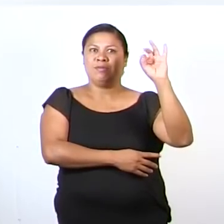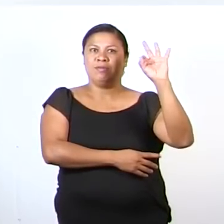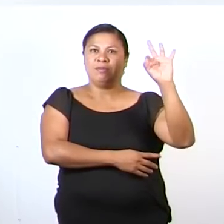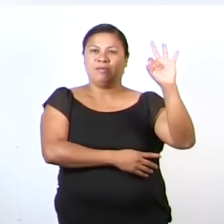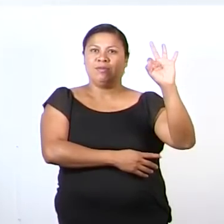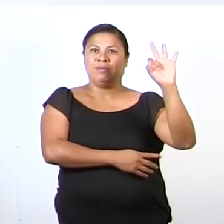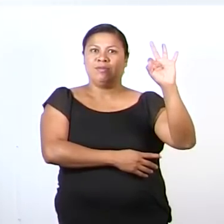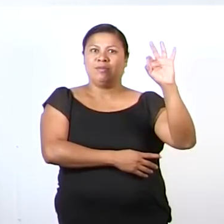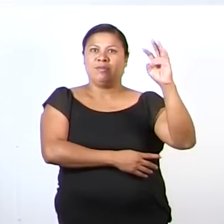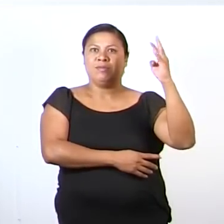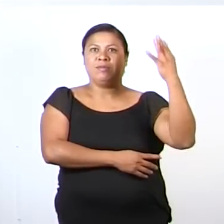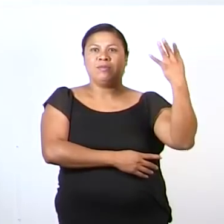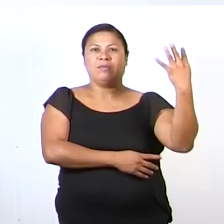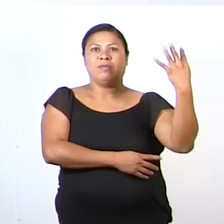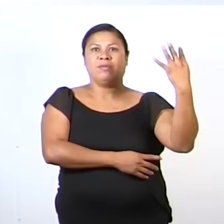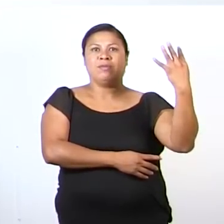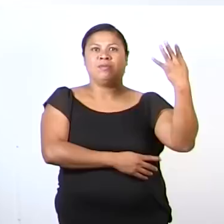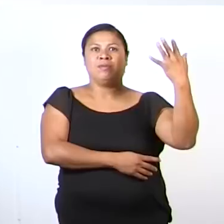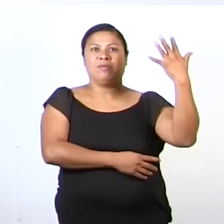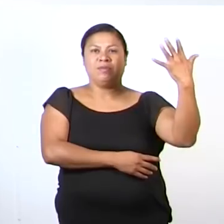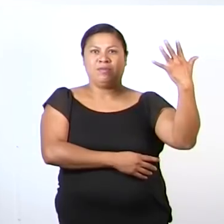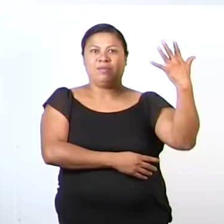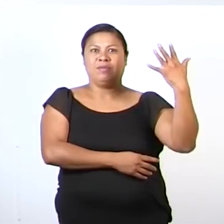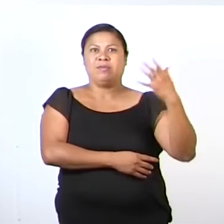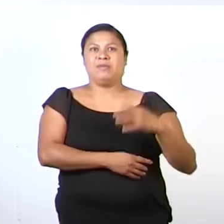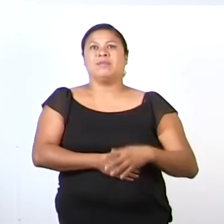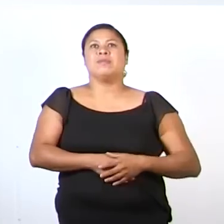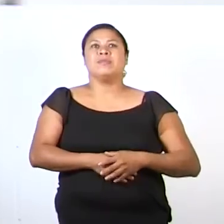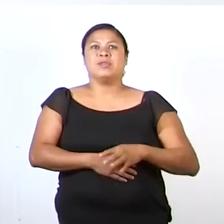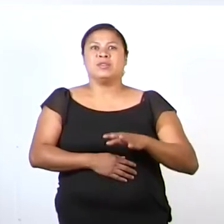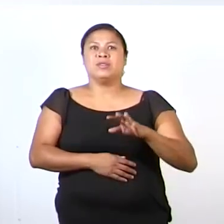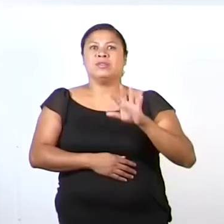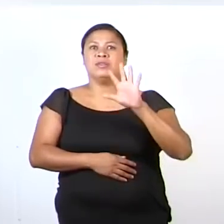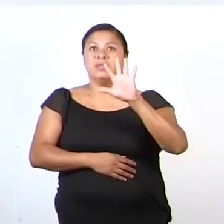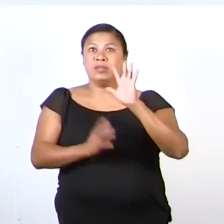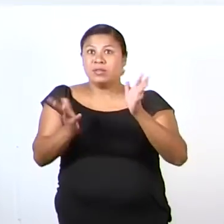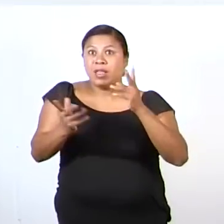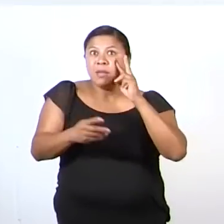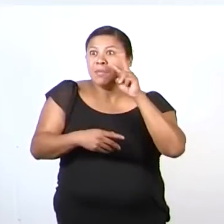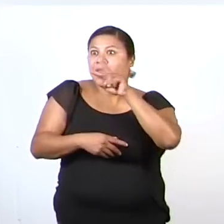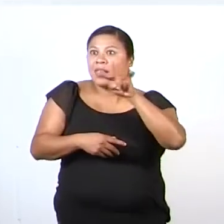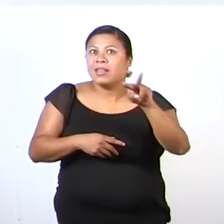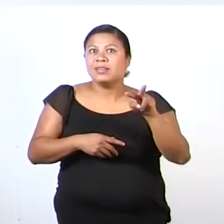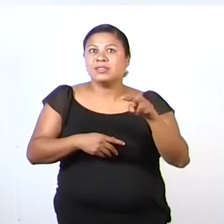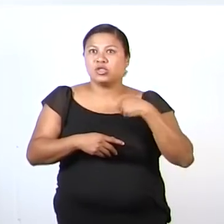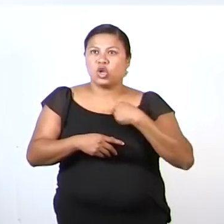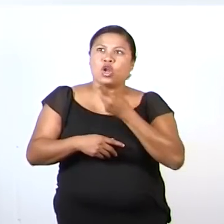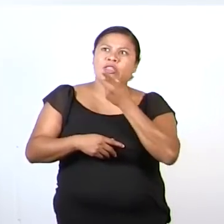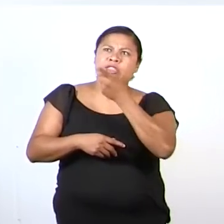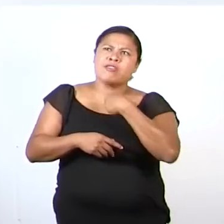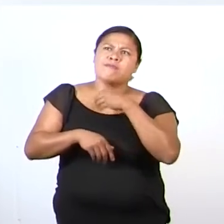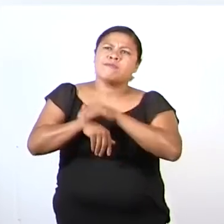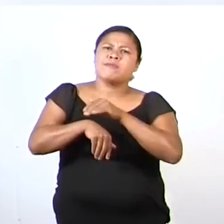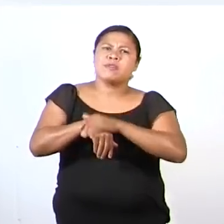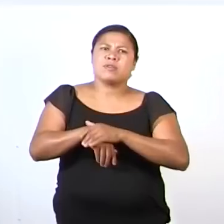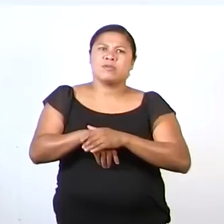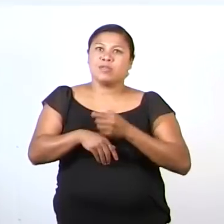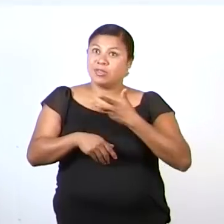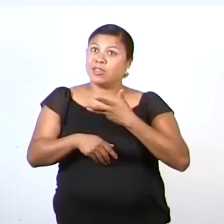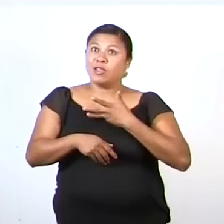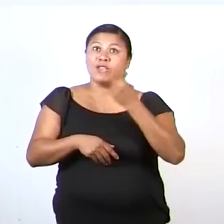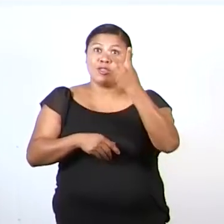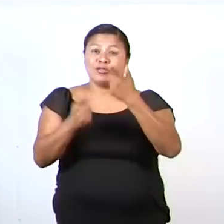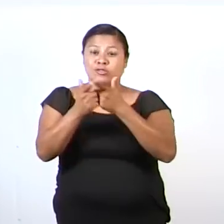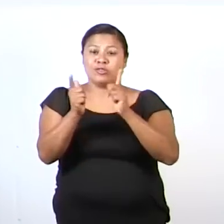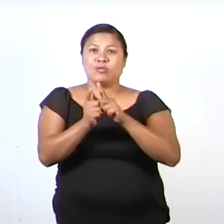tres, cuatro, cinco elementos. Ya lo ves, le dije, tengo dos